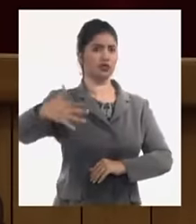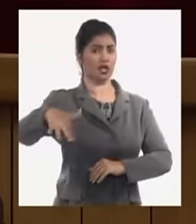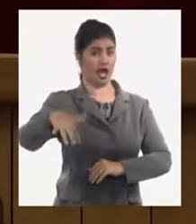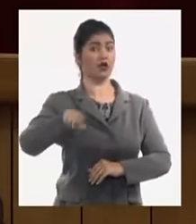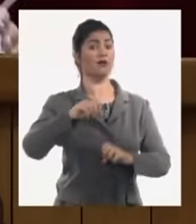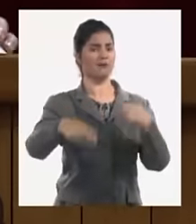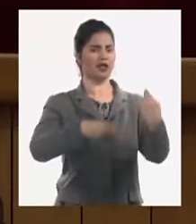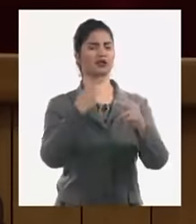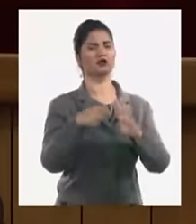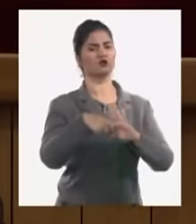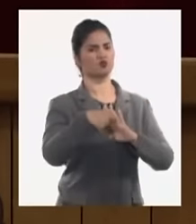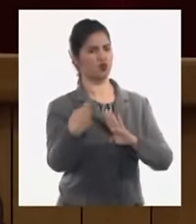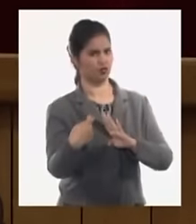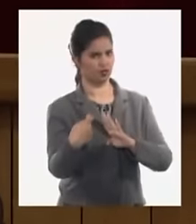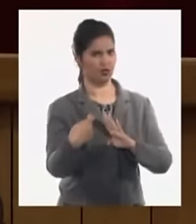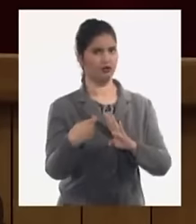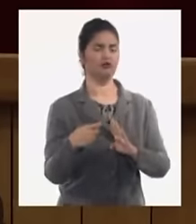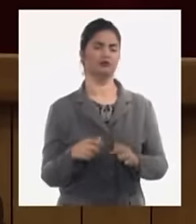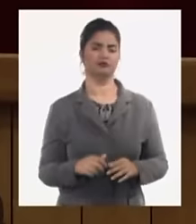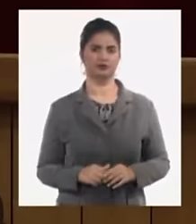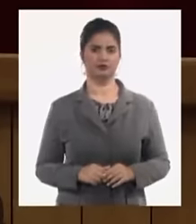responsabilidad